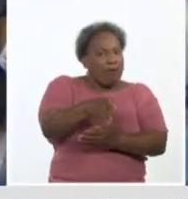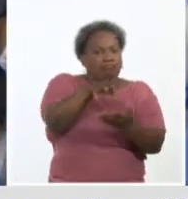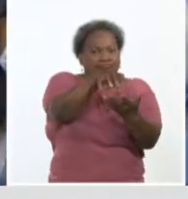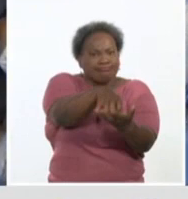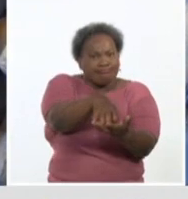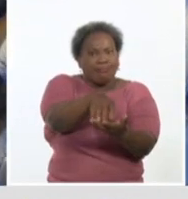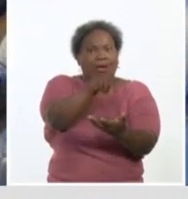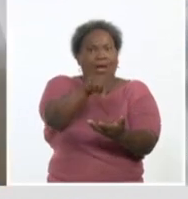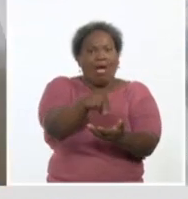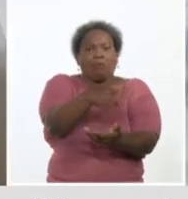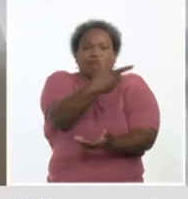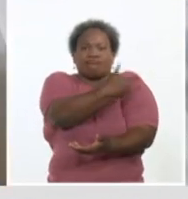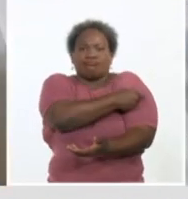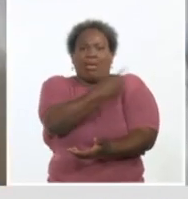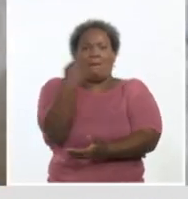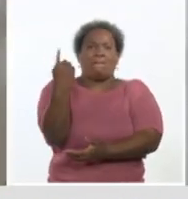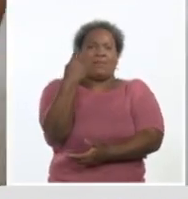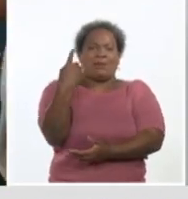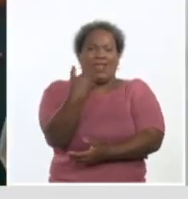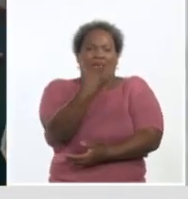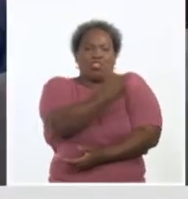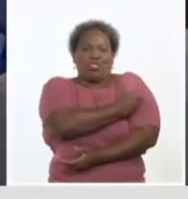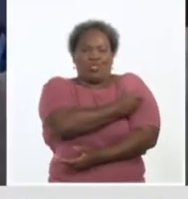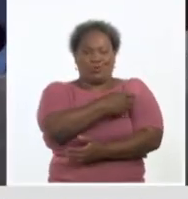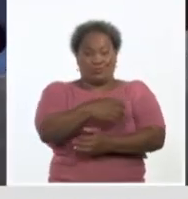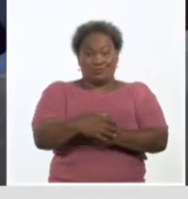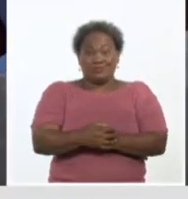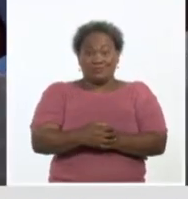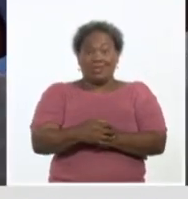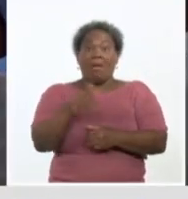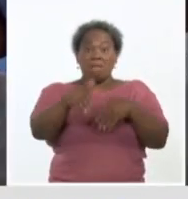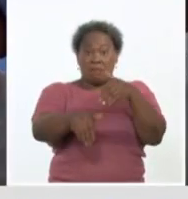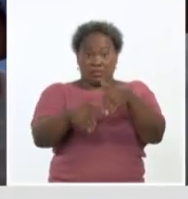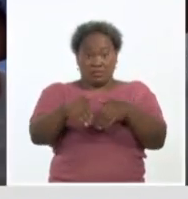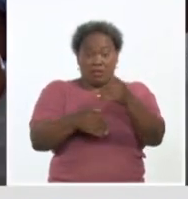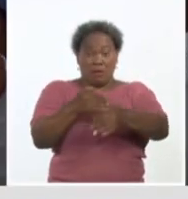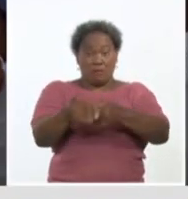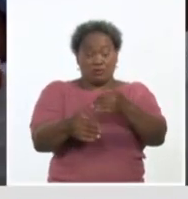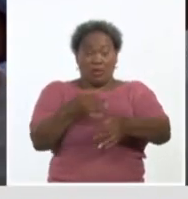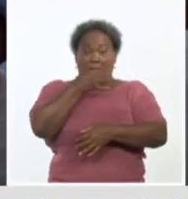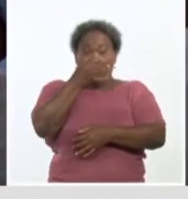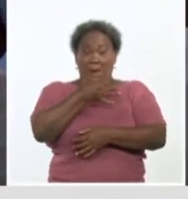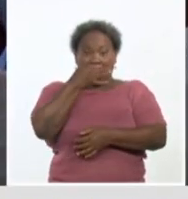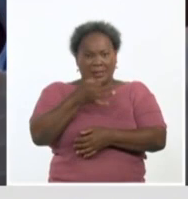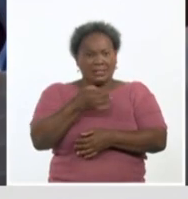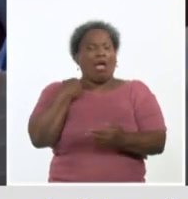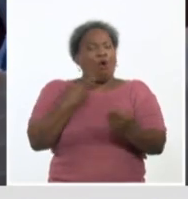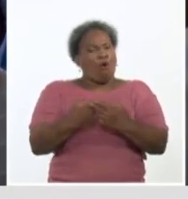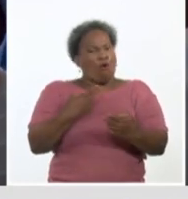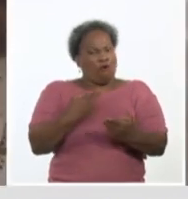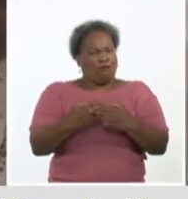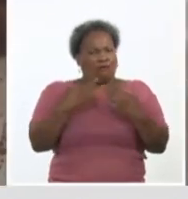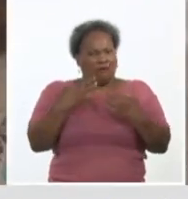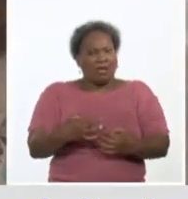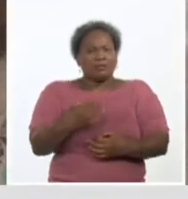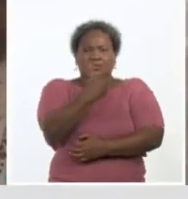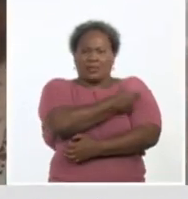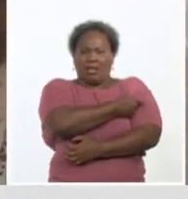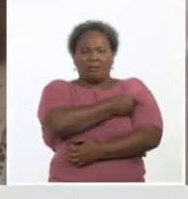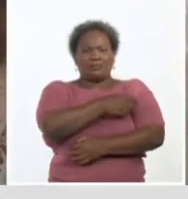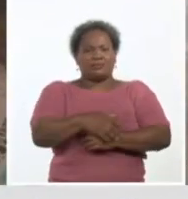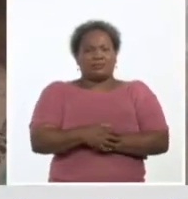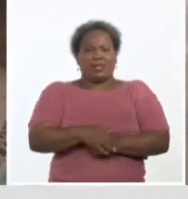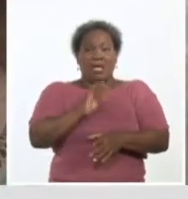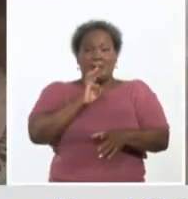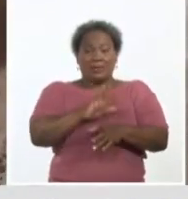administrarse la primera dosis. Los participantes en este proceso expresan su optimismo y confianza en el inmunógeno. Al principio nos